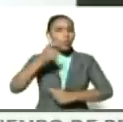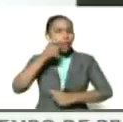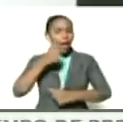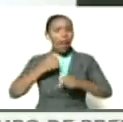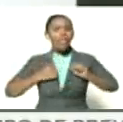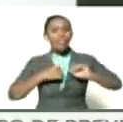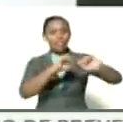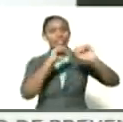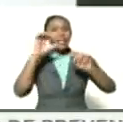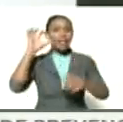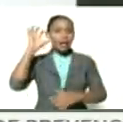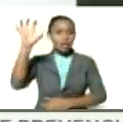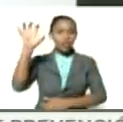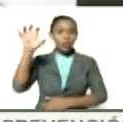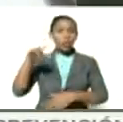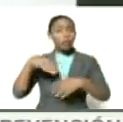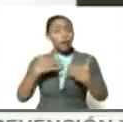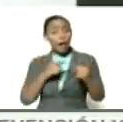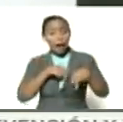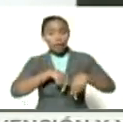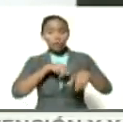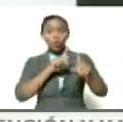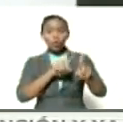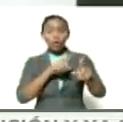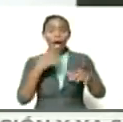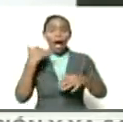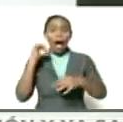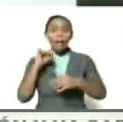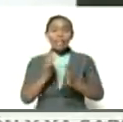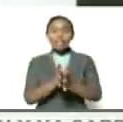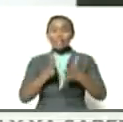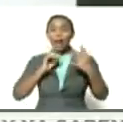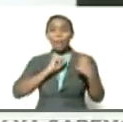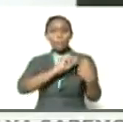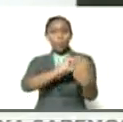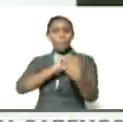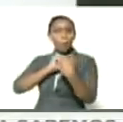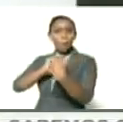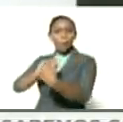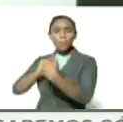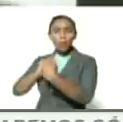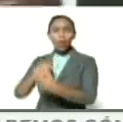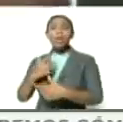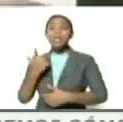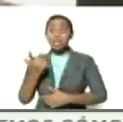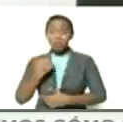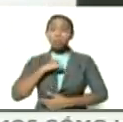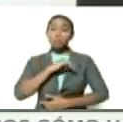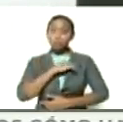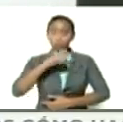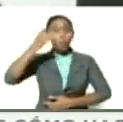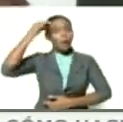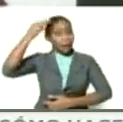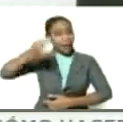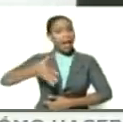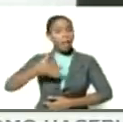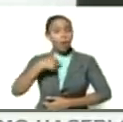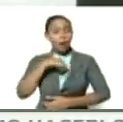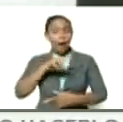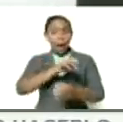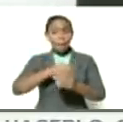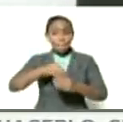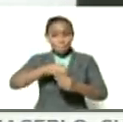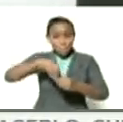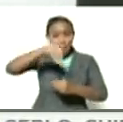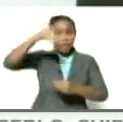la defensa de la nación. Bueno, en estos días se ha dado un gran debate sobre este tema y por supuesto nosotros creemos en el espíritu